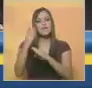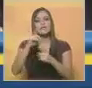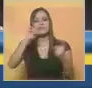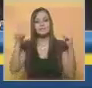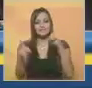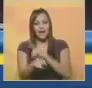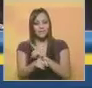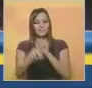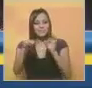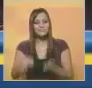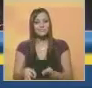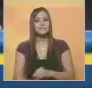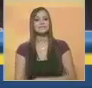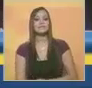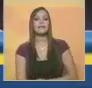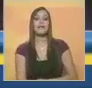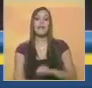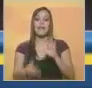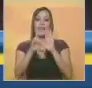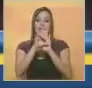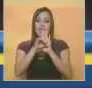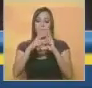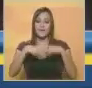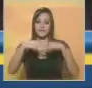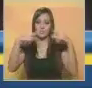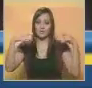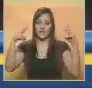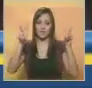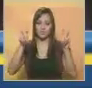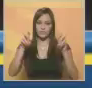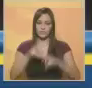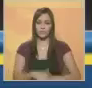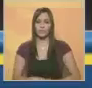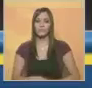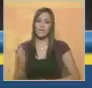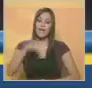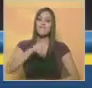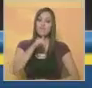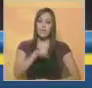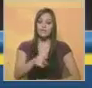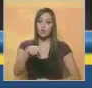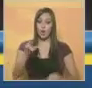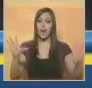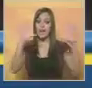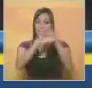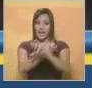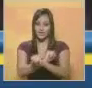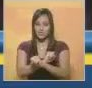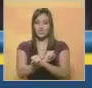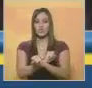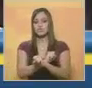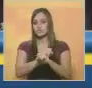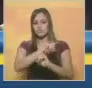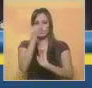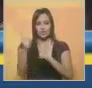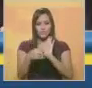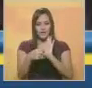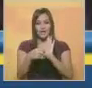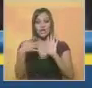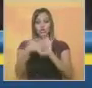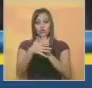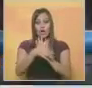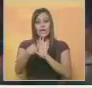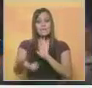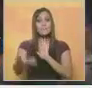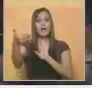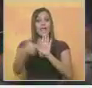entonces precisamente en una ley metropolitana. Nosotros vamos a llevar más detalles esta noche en nuestra emisión estelar sobre este